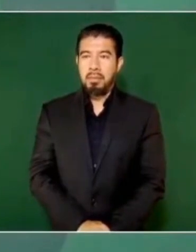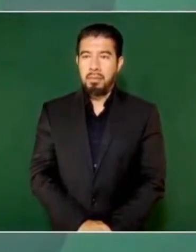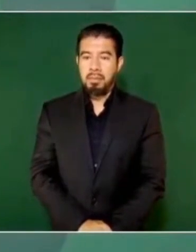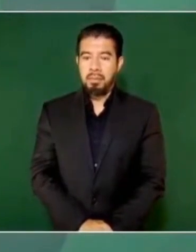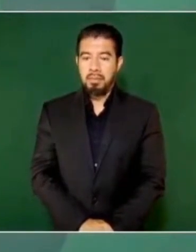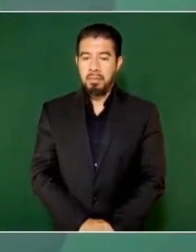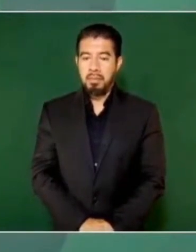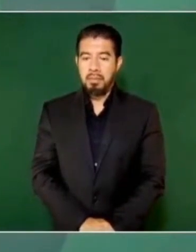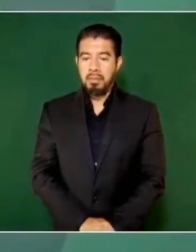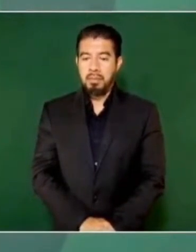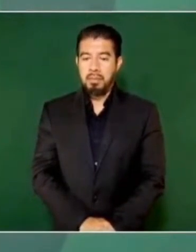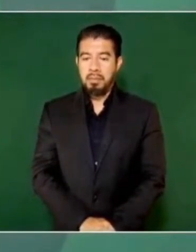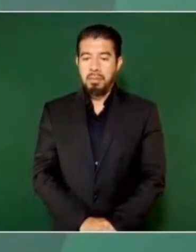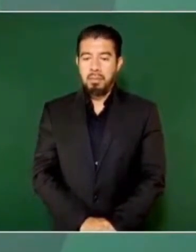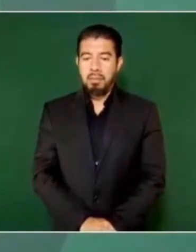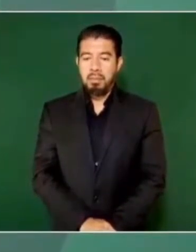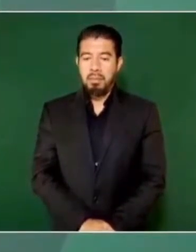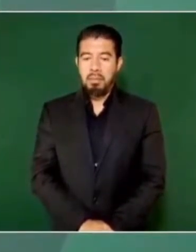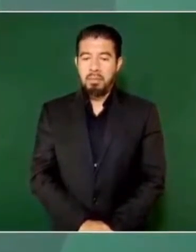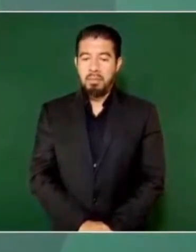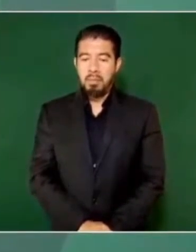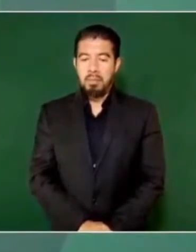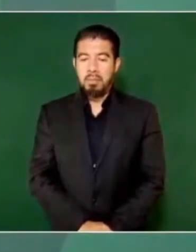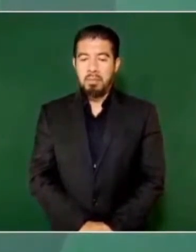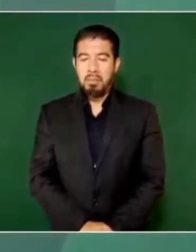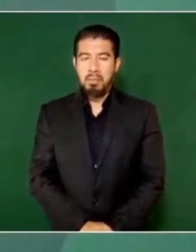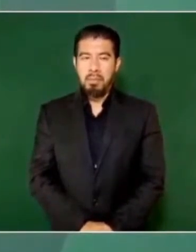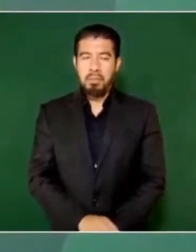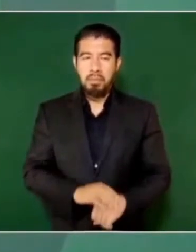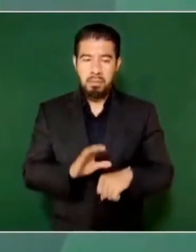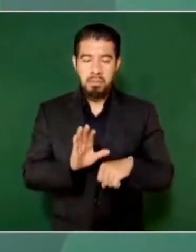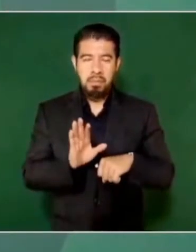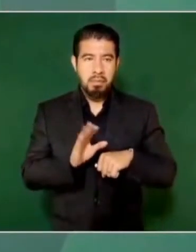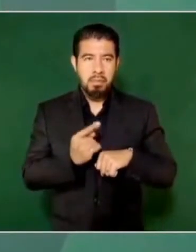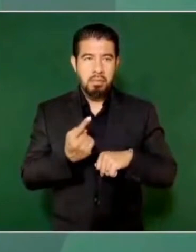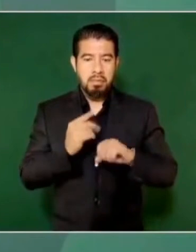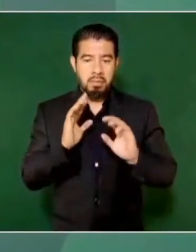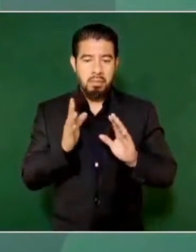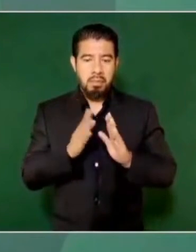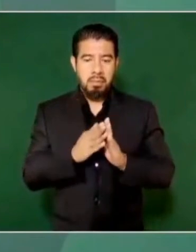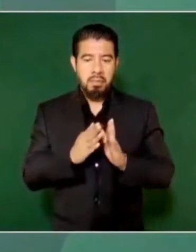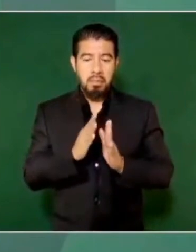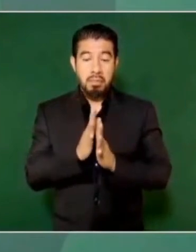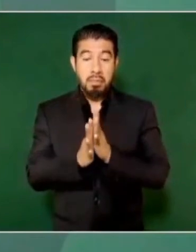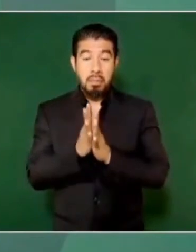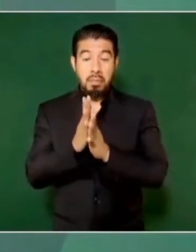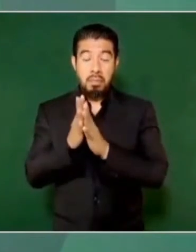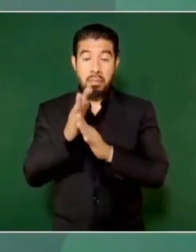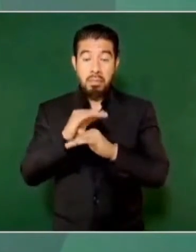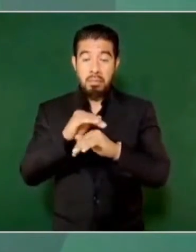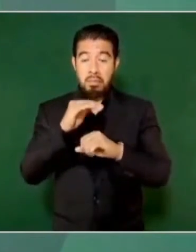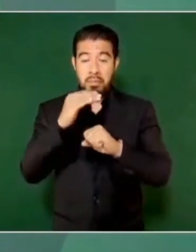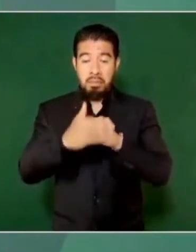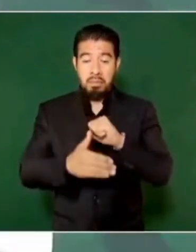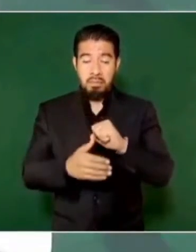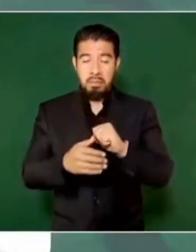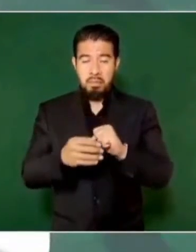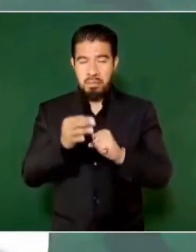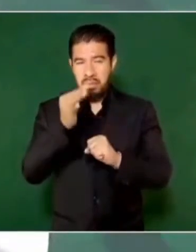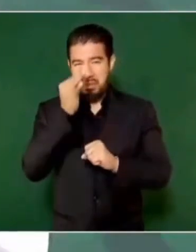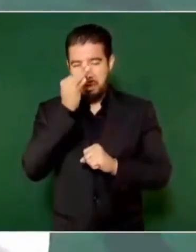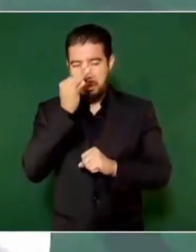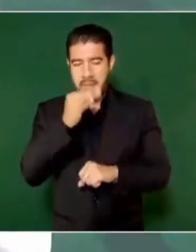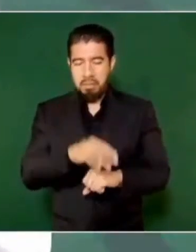Porque ya se está por terminar. Lo único que les estoy pidiendo